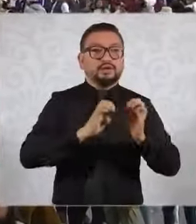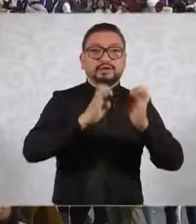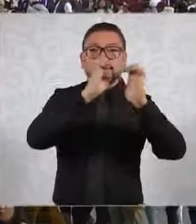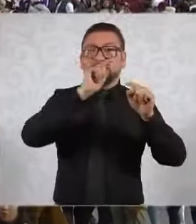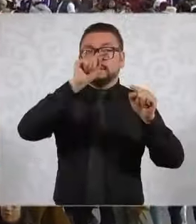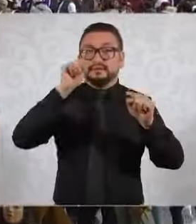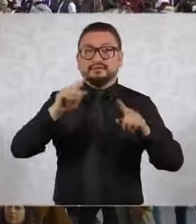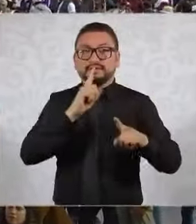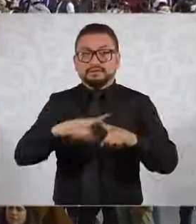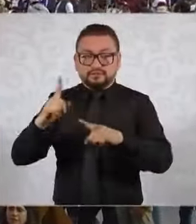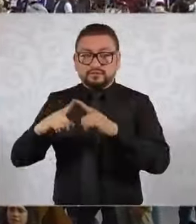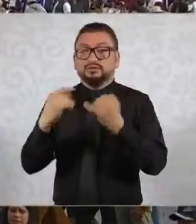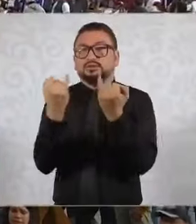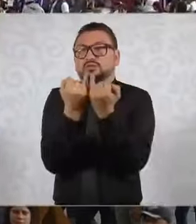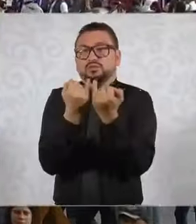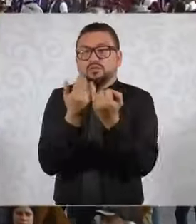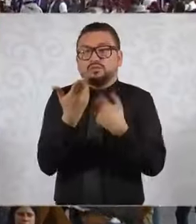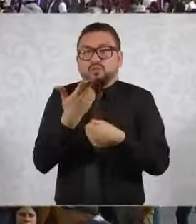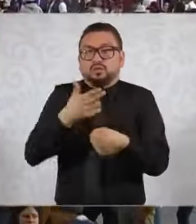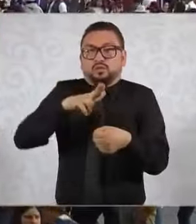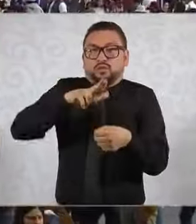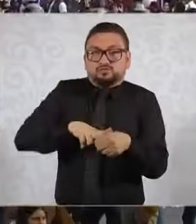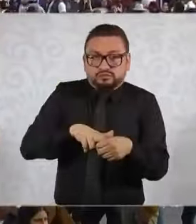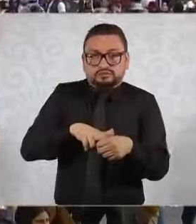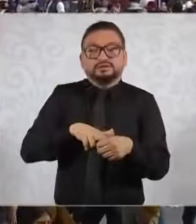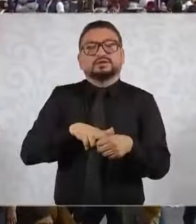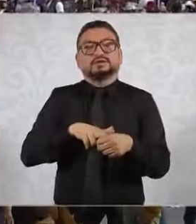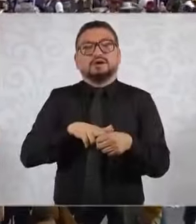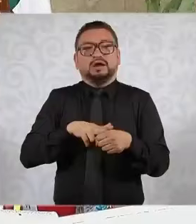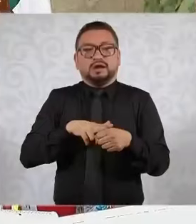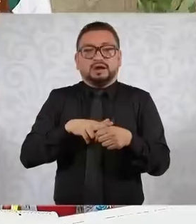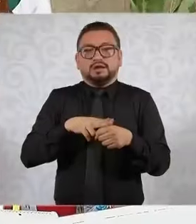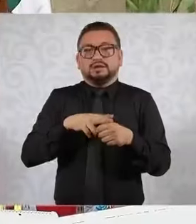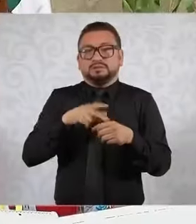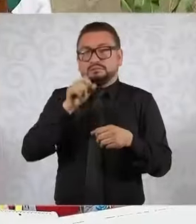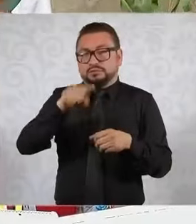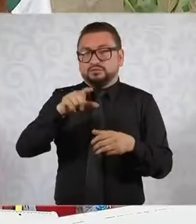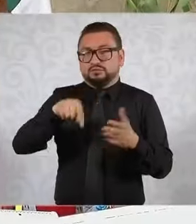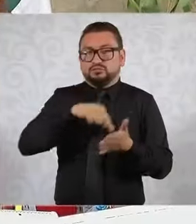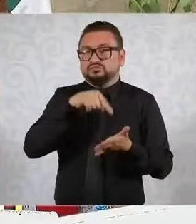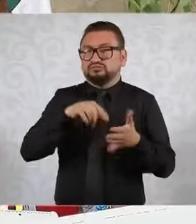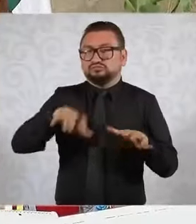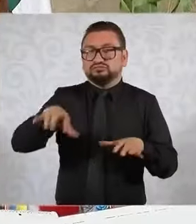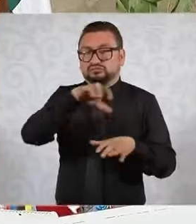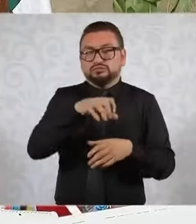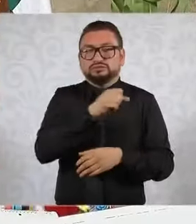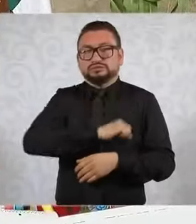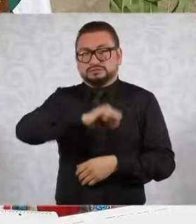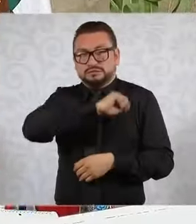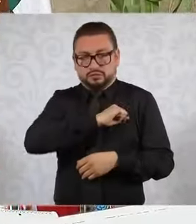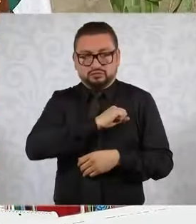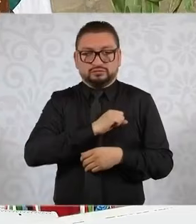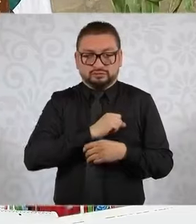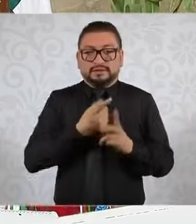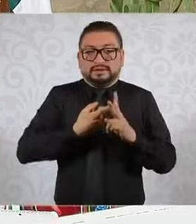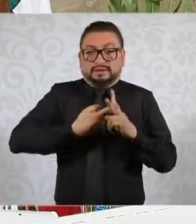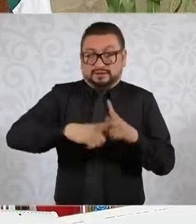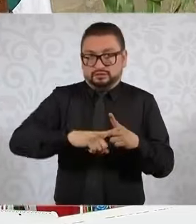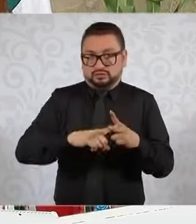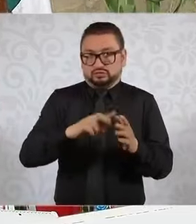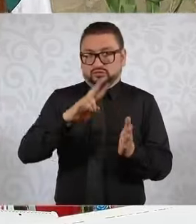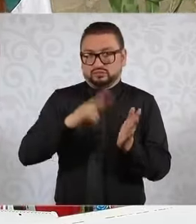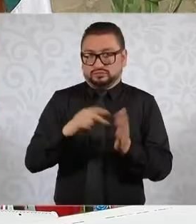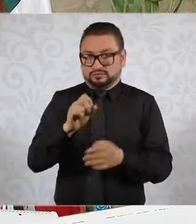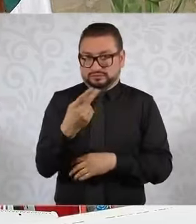el equipamiento de hospitales y unidades de salud. Vamos a iniciar el 2025